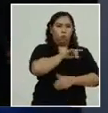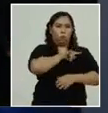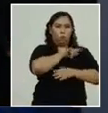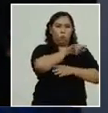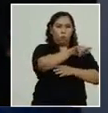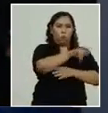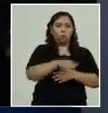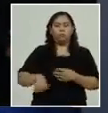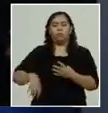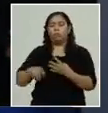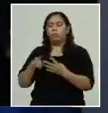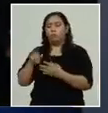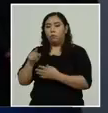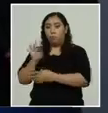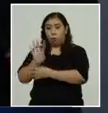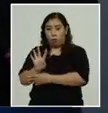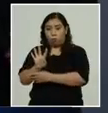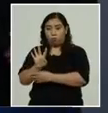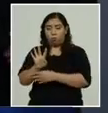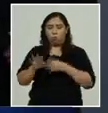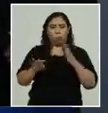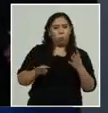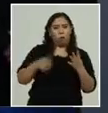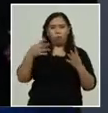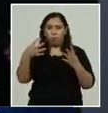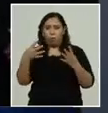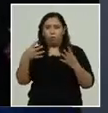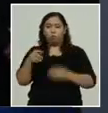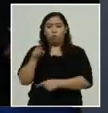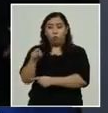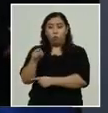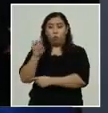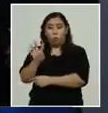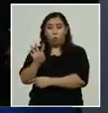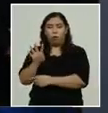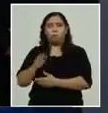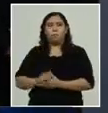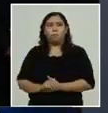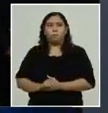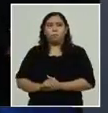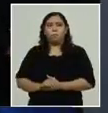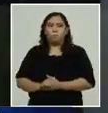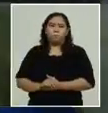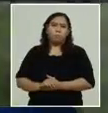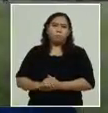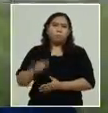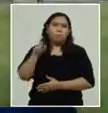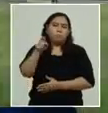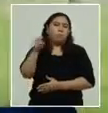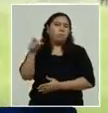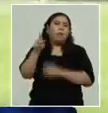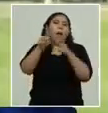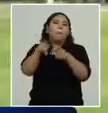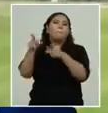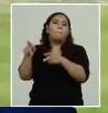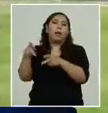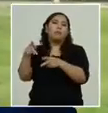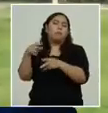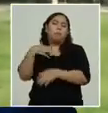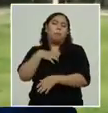cuatro están también de parte de personas civiles que han decidido